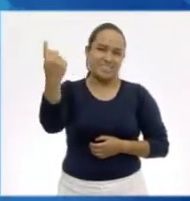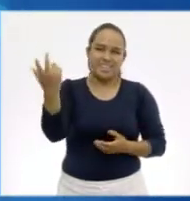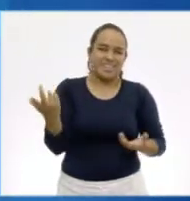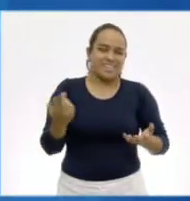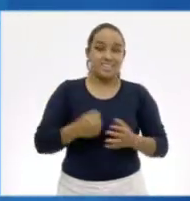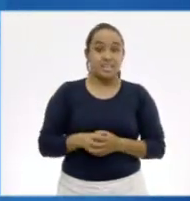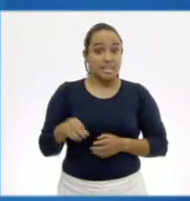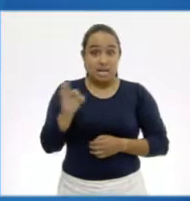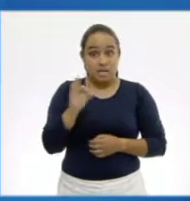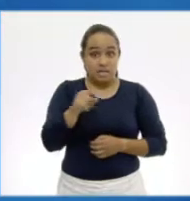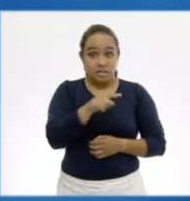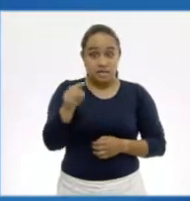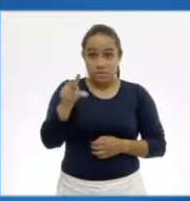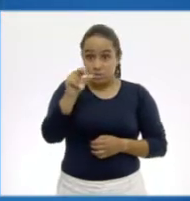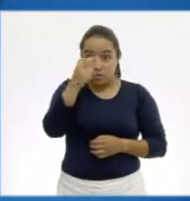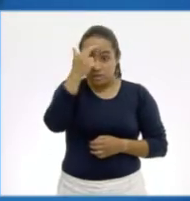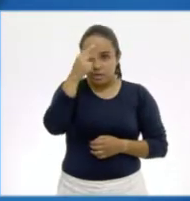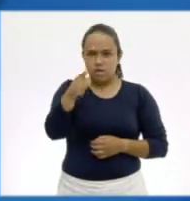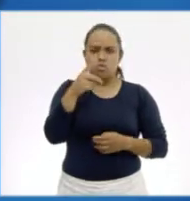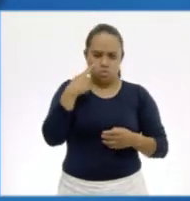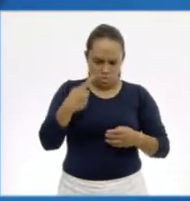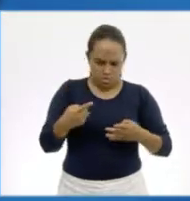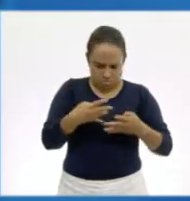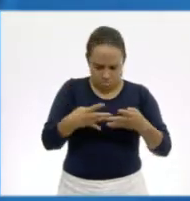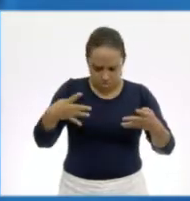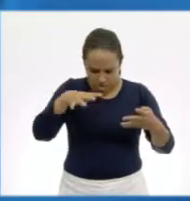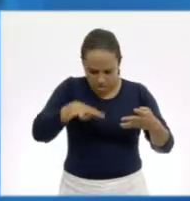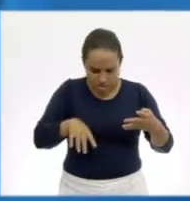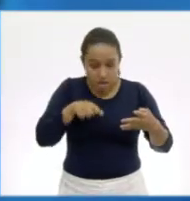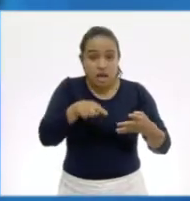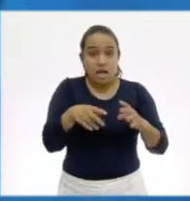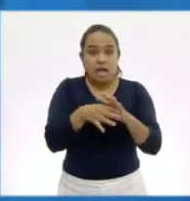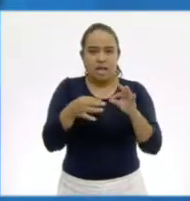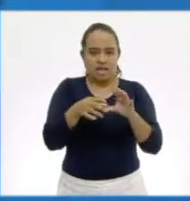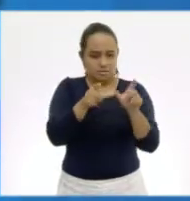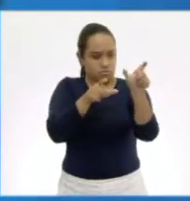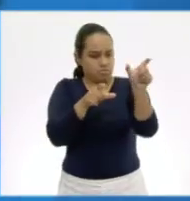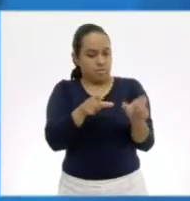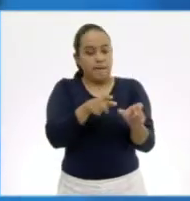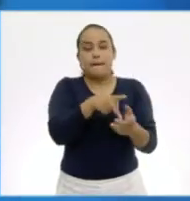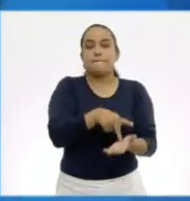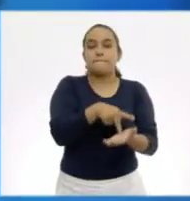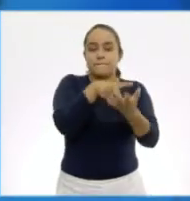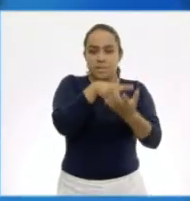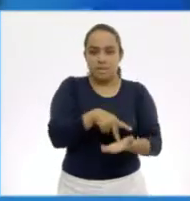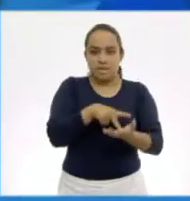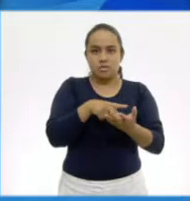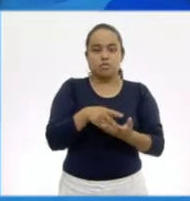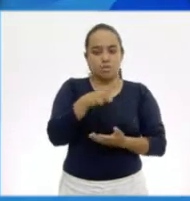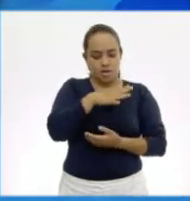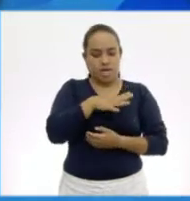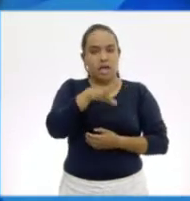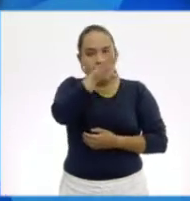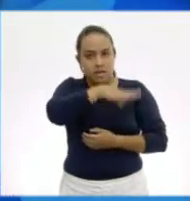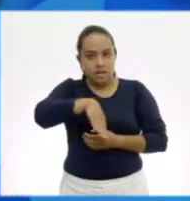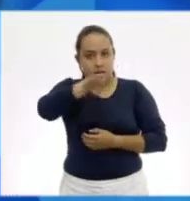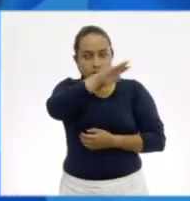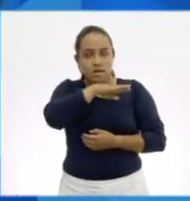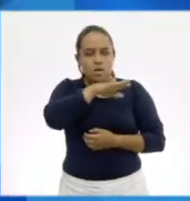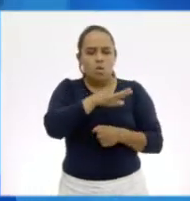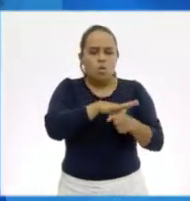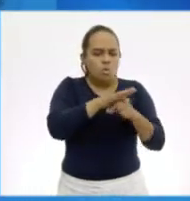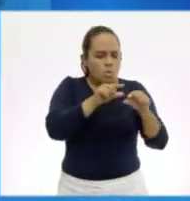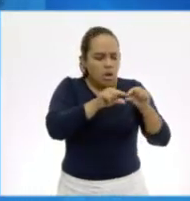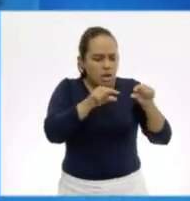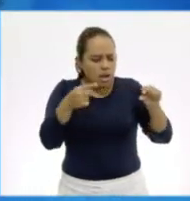Si no recuerdas dónde estamos, checa tu tabla. En la tabla, en una columna decía pesos y ven el elefante. Sí. Ubica en qué